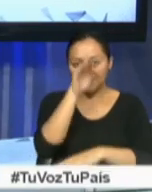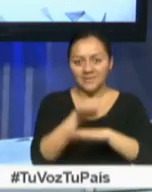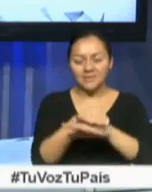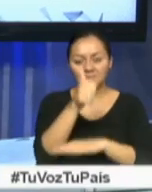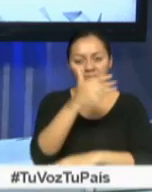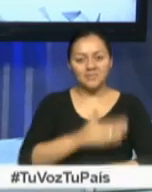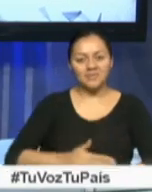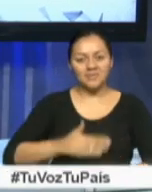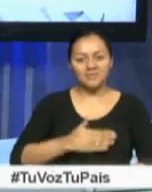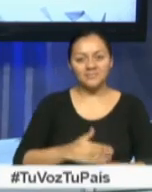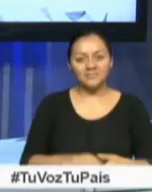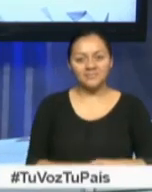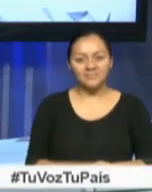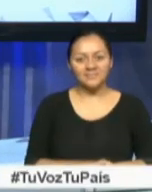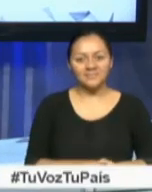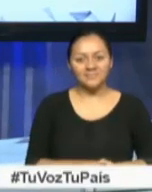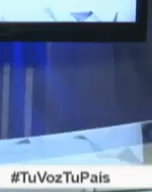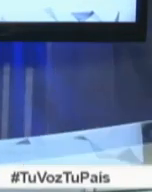tardes Buen provecho